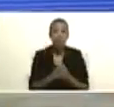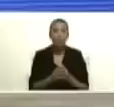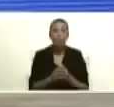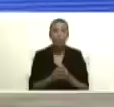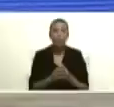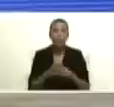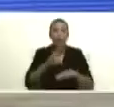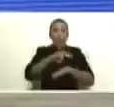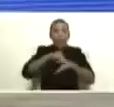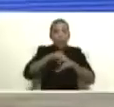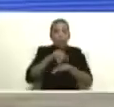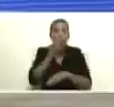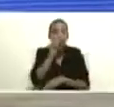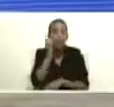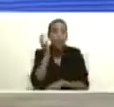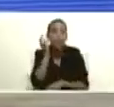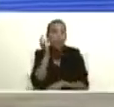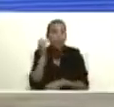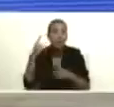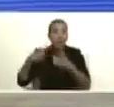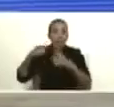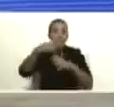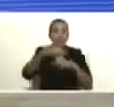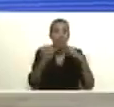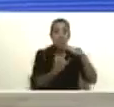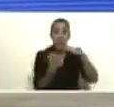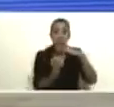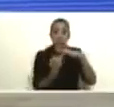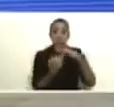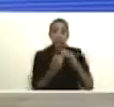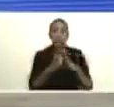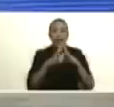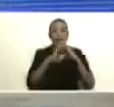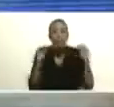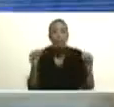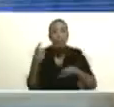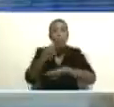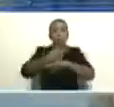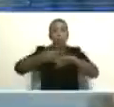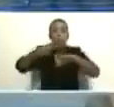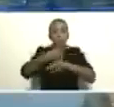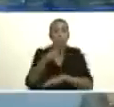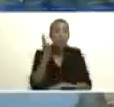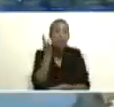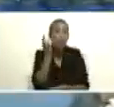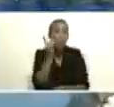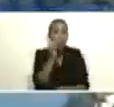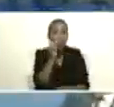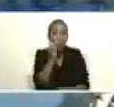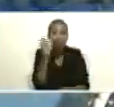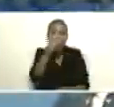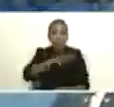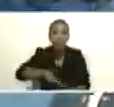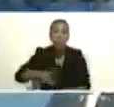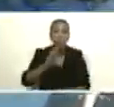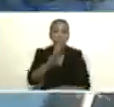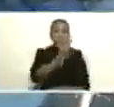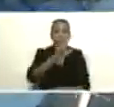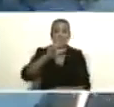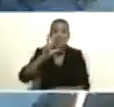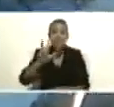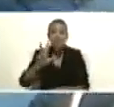los ministros ministras a todos los gobernadores y gobernadoras del país los 23